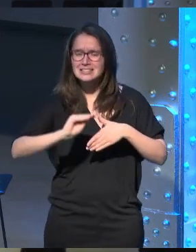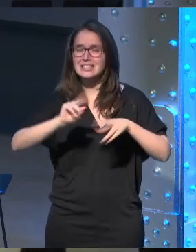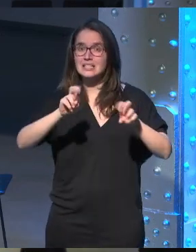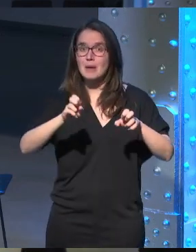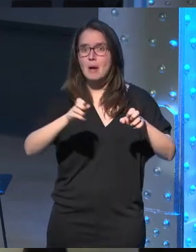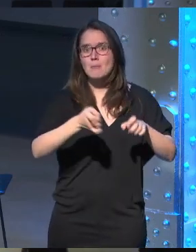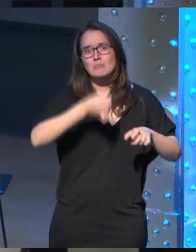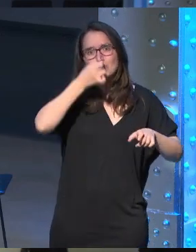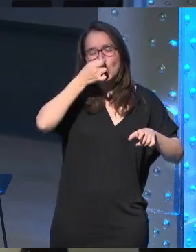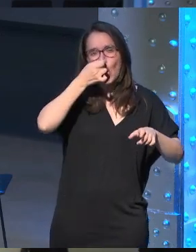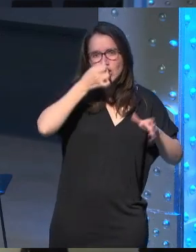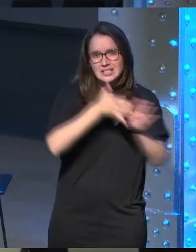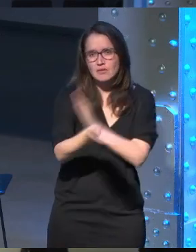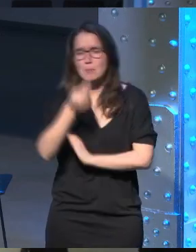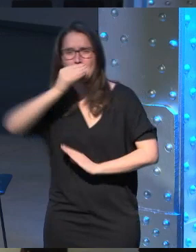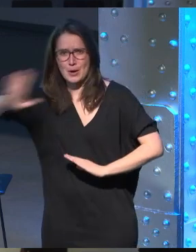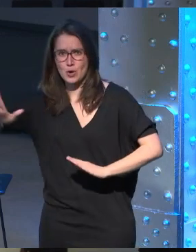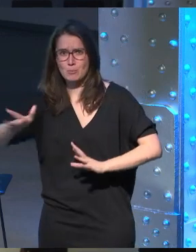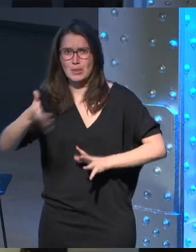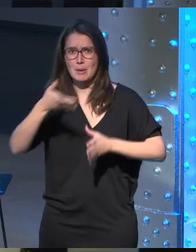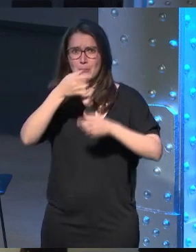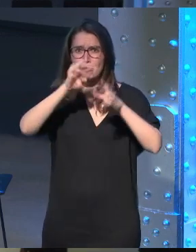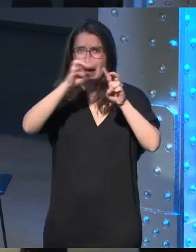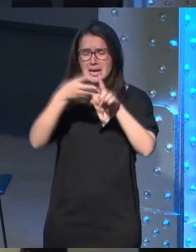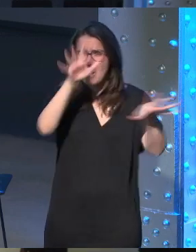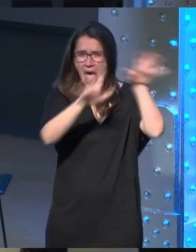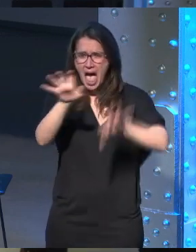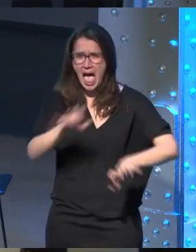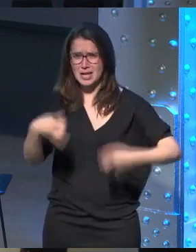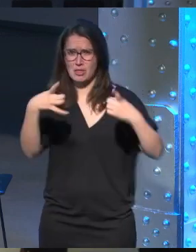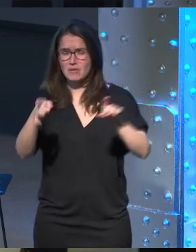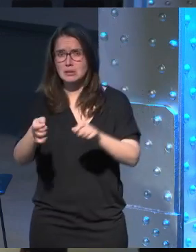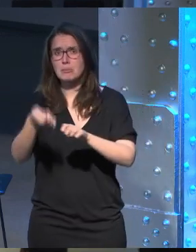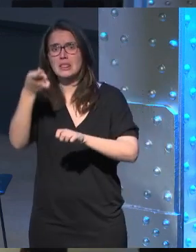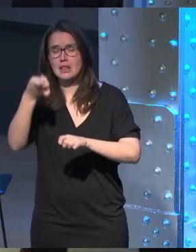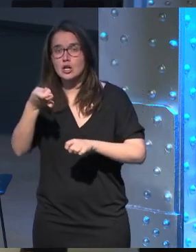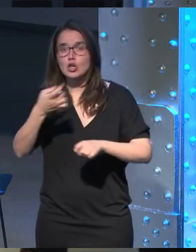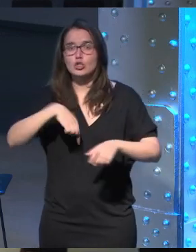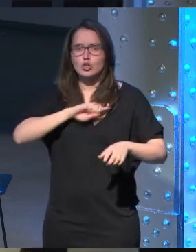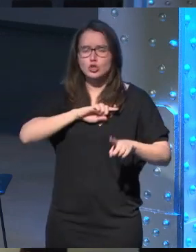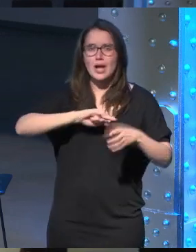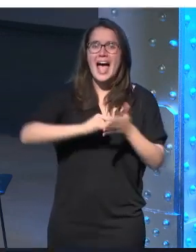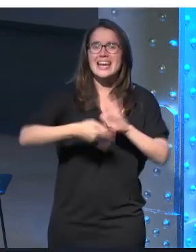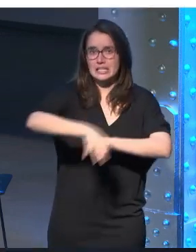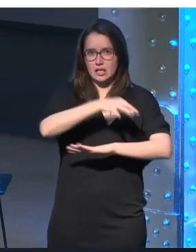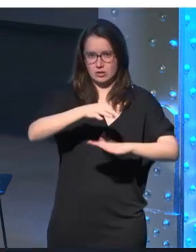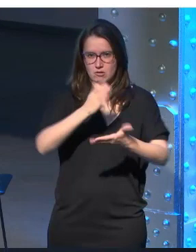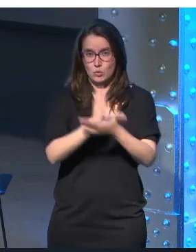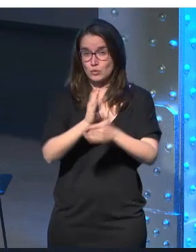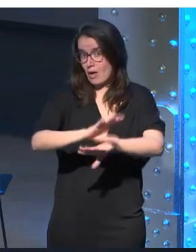que menos es más como ha dicho Oscar tanto mi socio como yo somos arquitectos al menos de formación